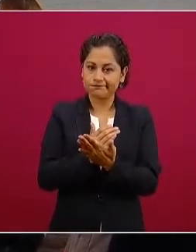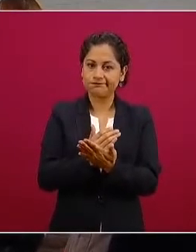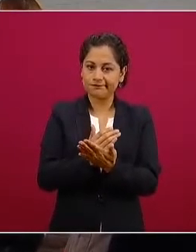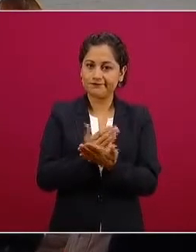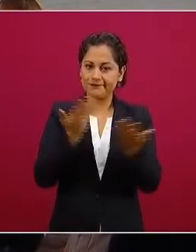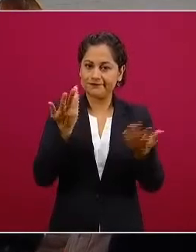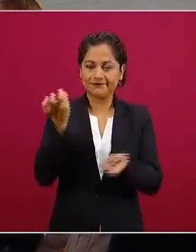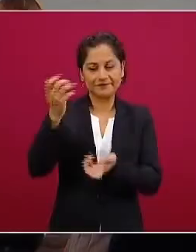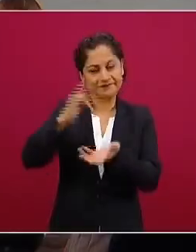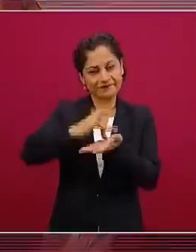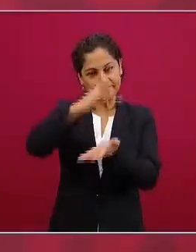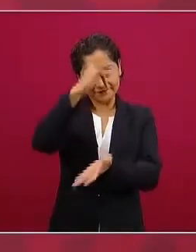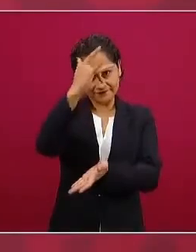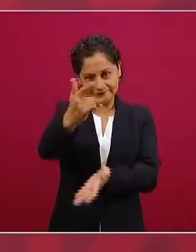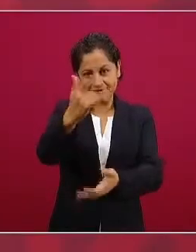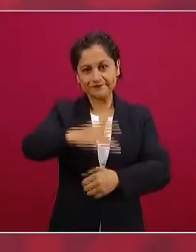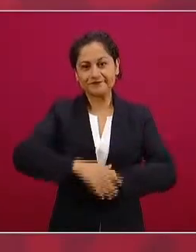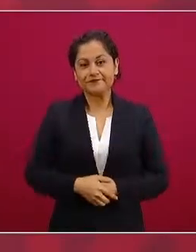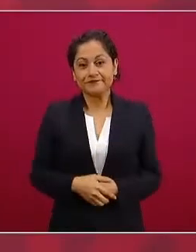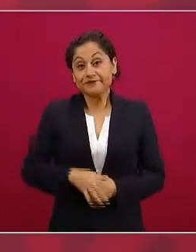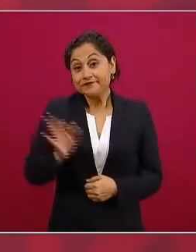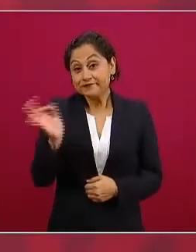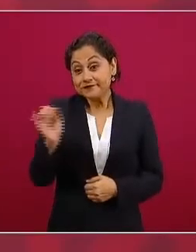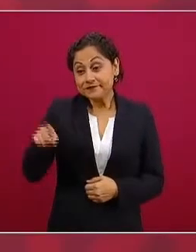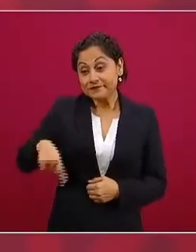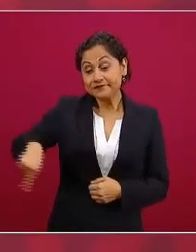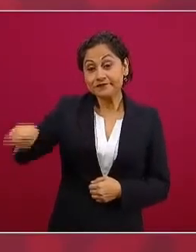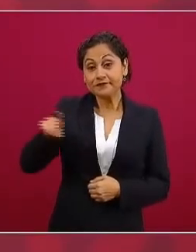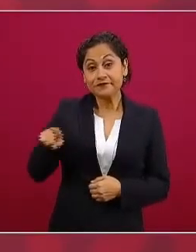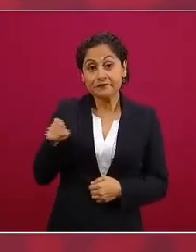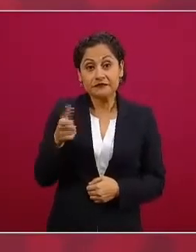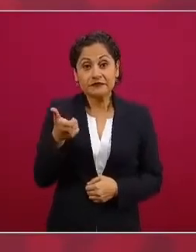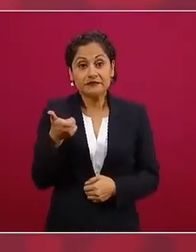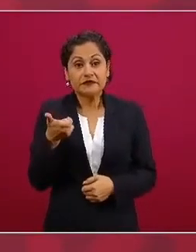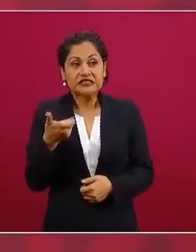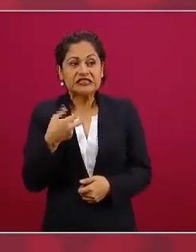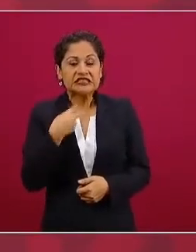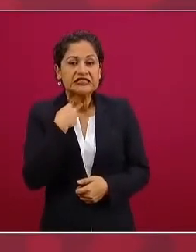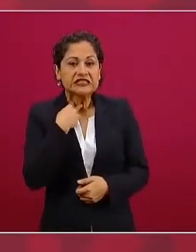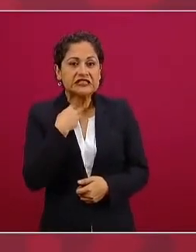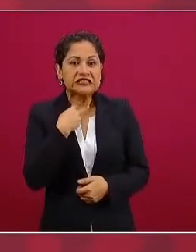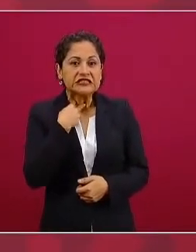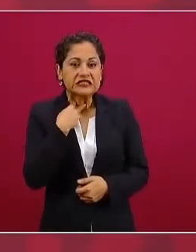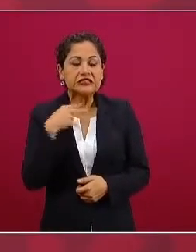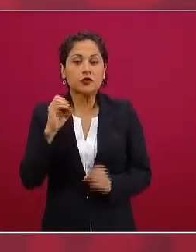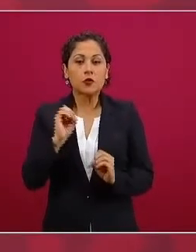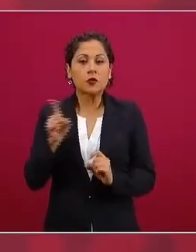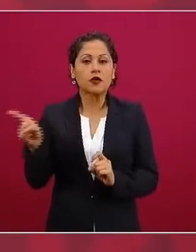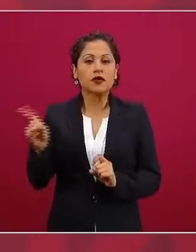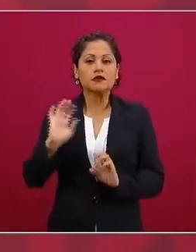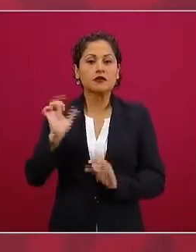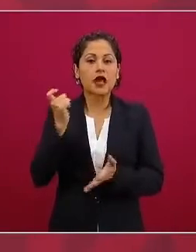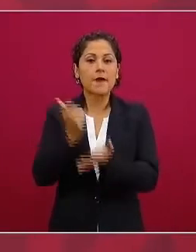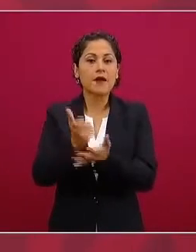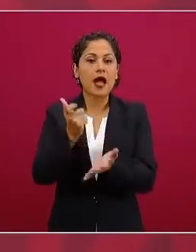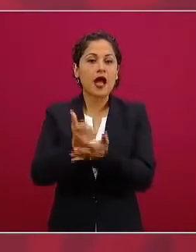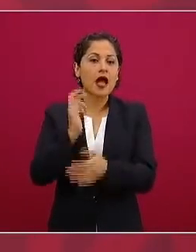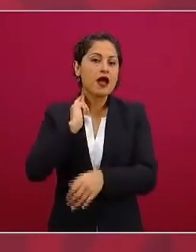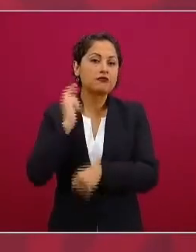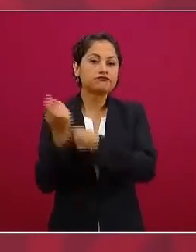además a lo mejor ya se les está acabando el dinero o ya no quieren seguir pagando bots porque